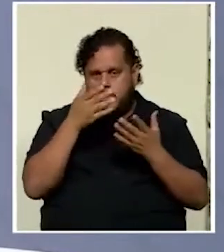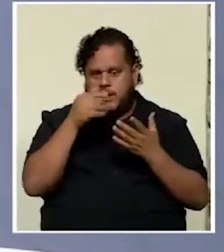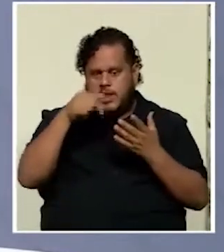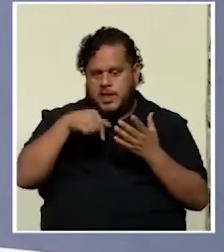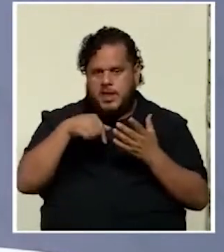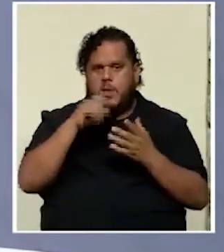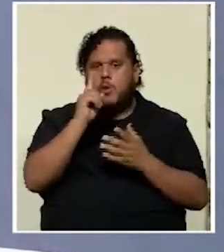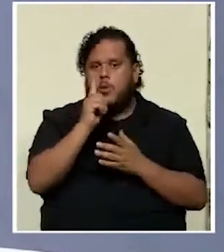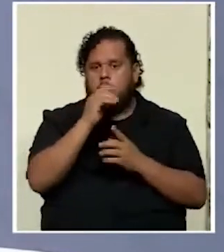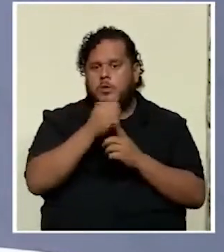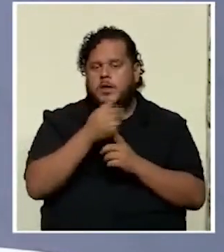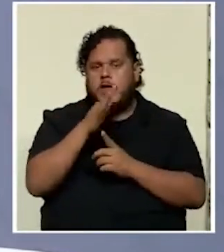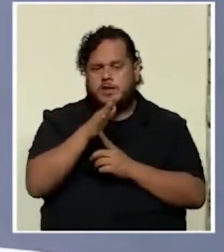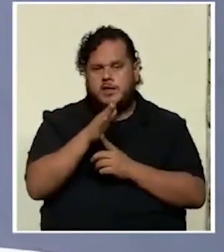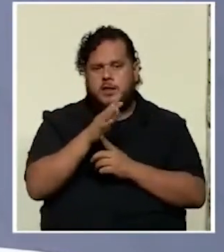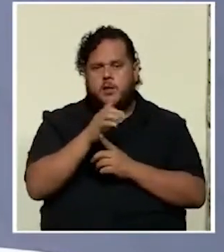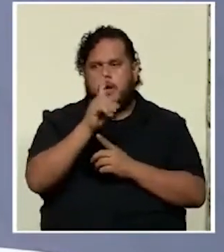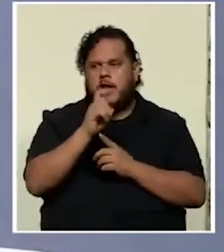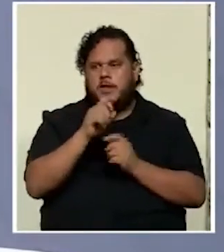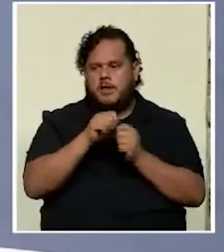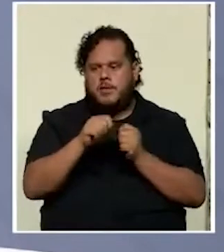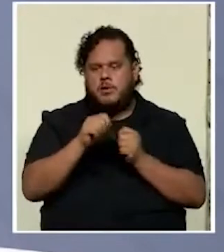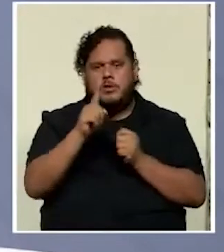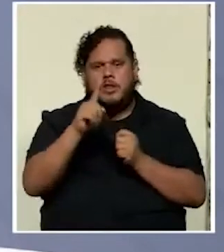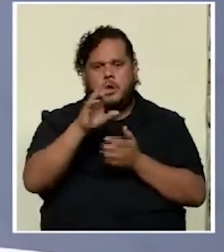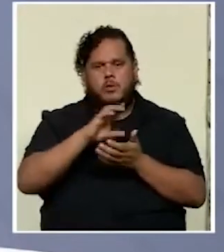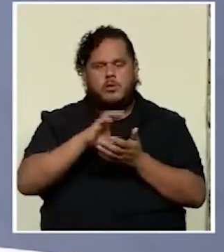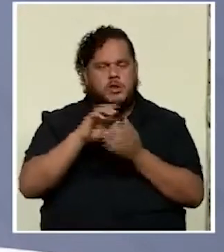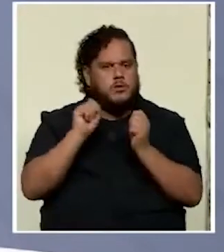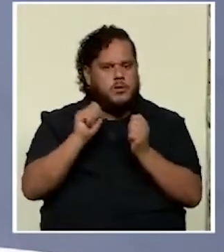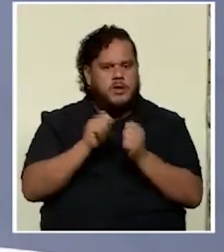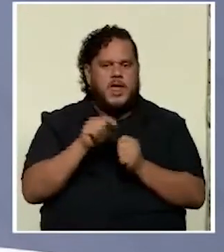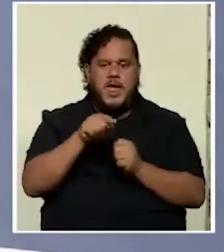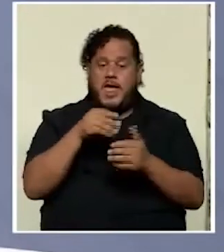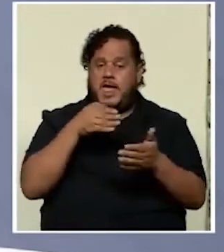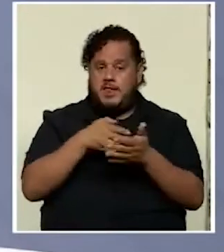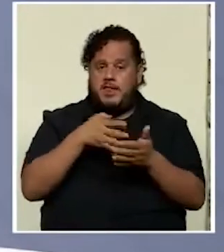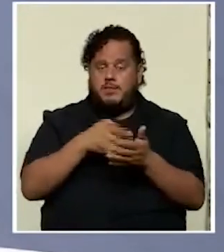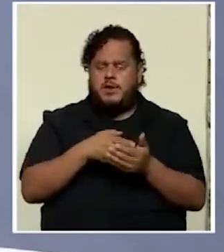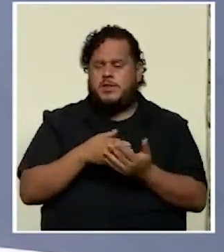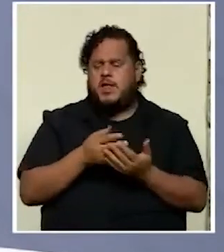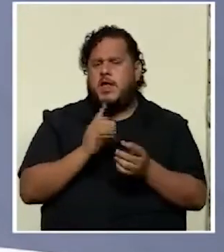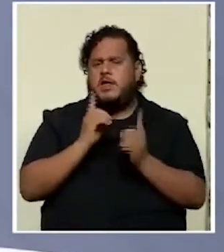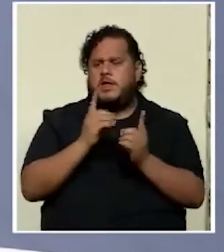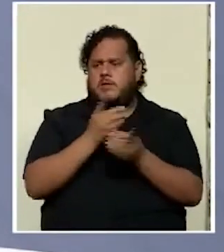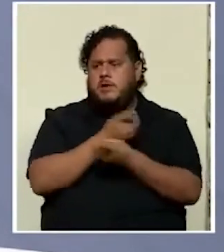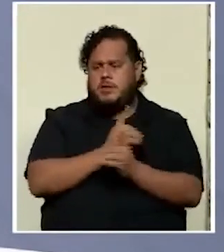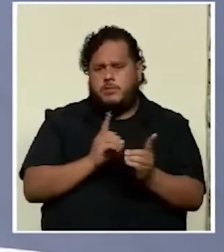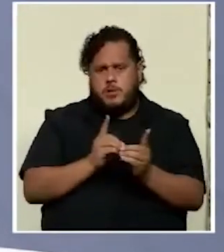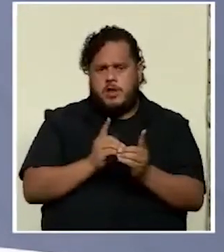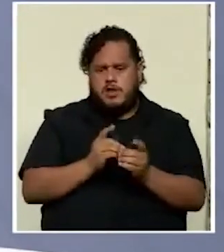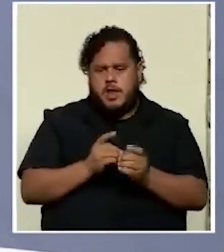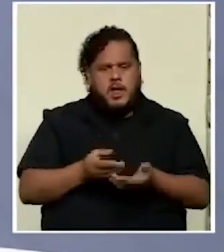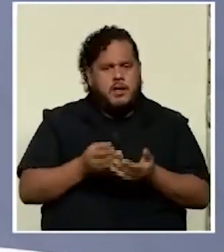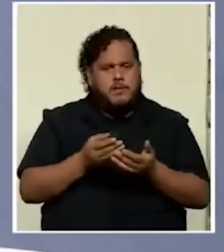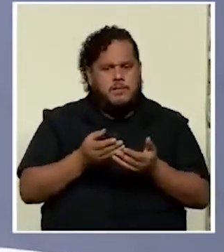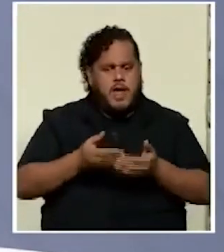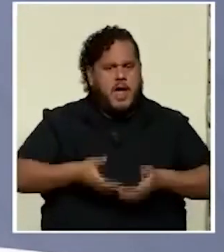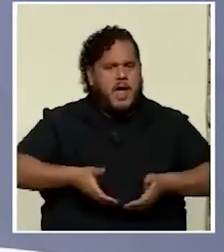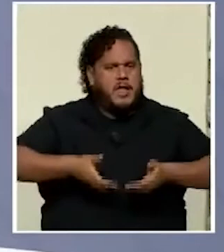ocurren a menos de 100 metros de un centro educativo esa es la amenaza y cuál democracia va a sostenerse